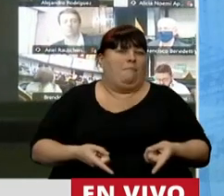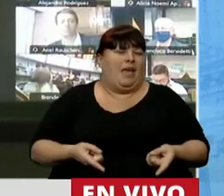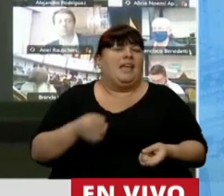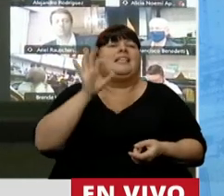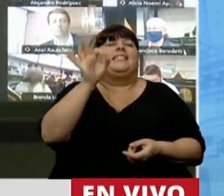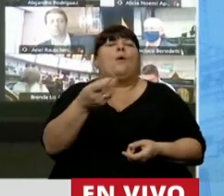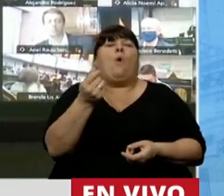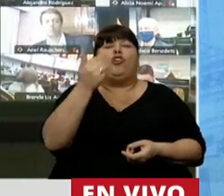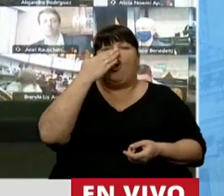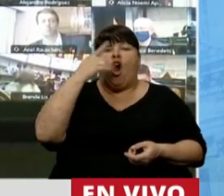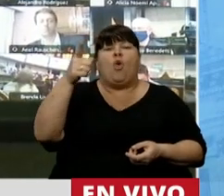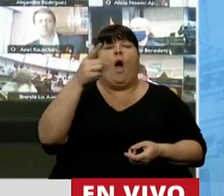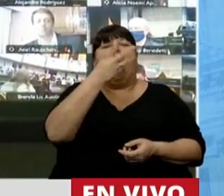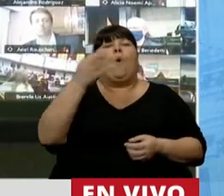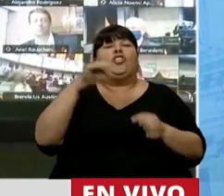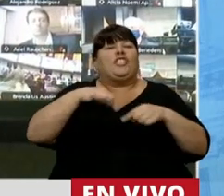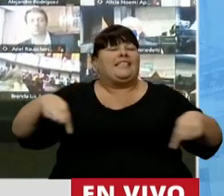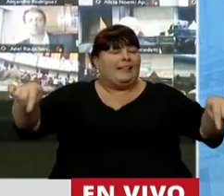cuánto es en Córdoba? 400 hectáreas,